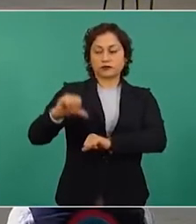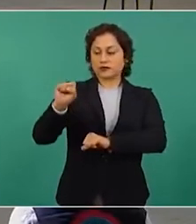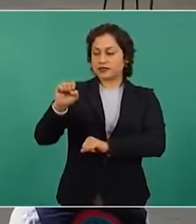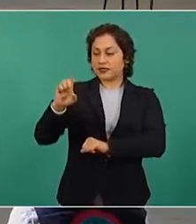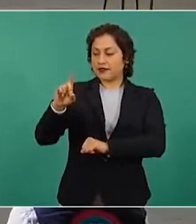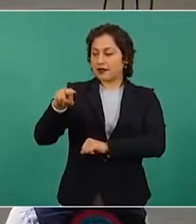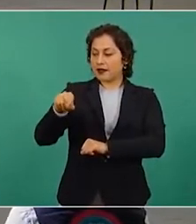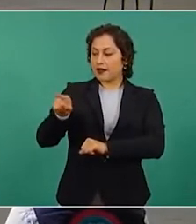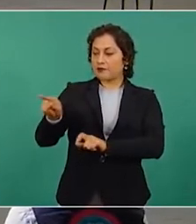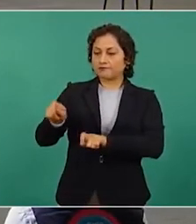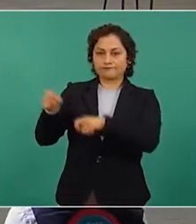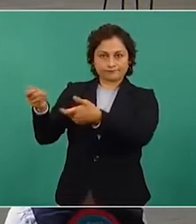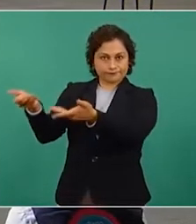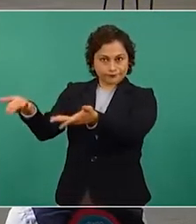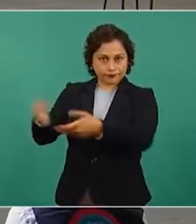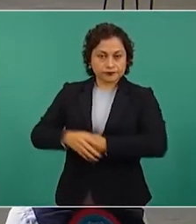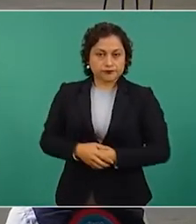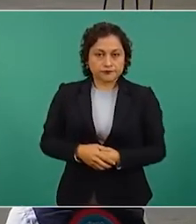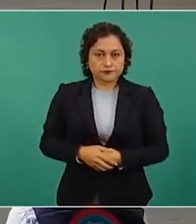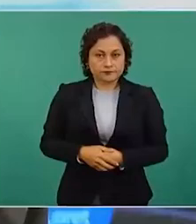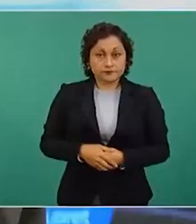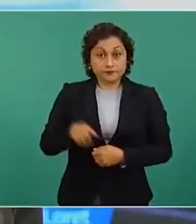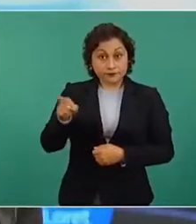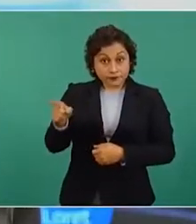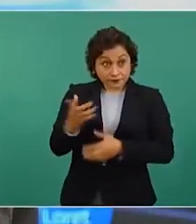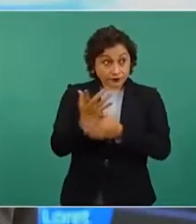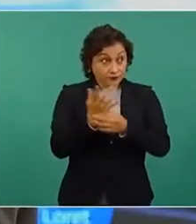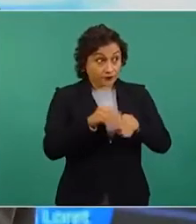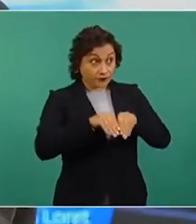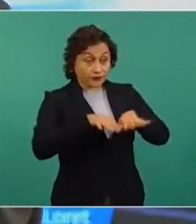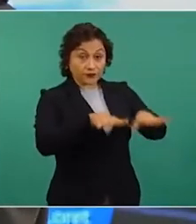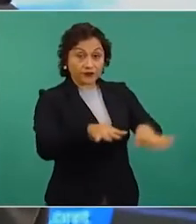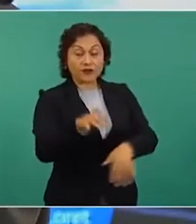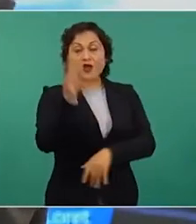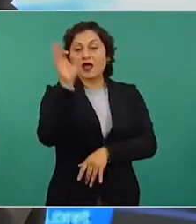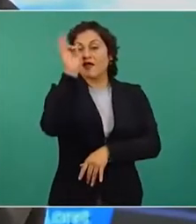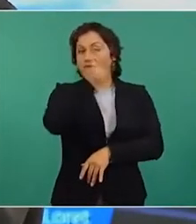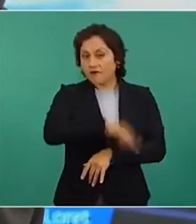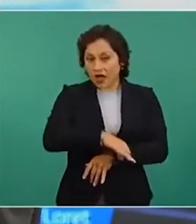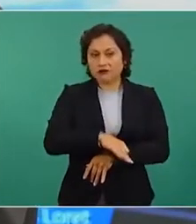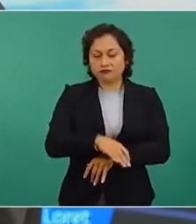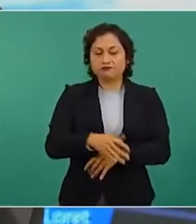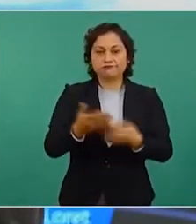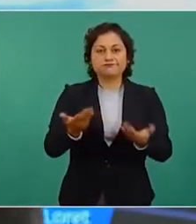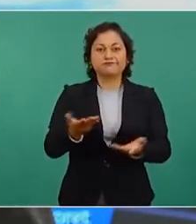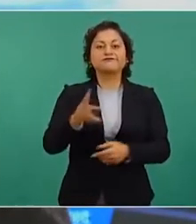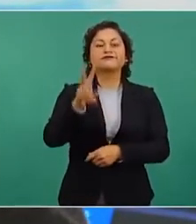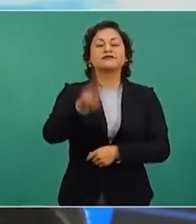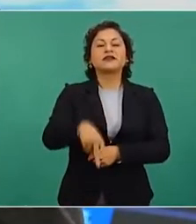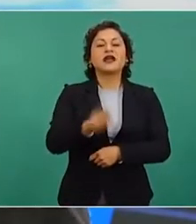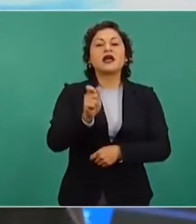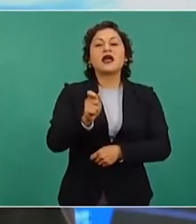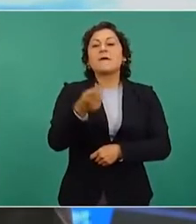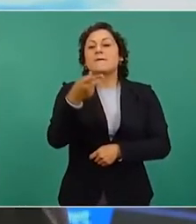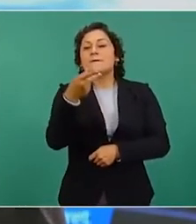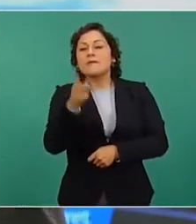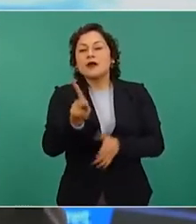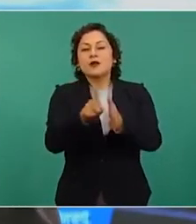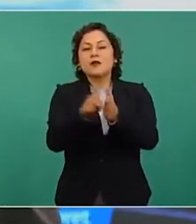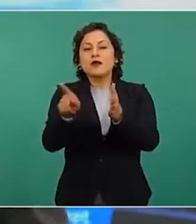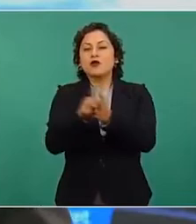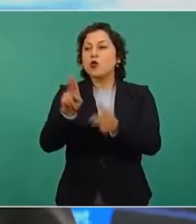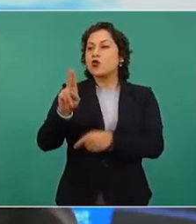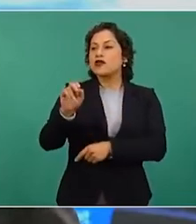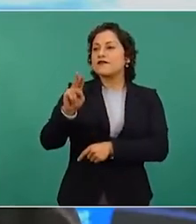Esta información es falsa, pero hubo medios como el Universal y otros que sin verificar difundieron la